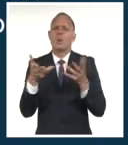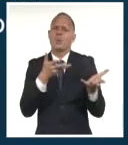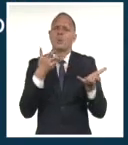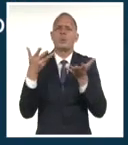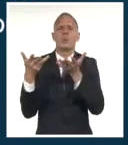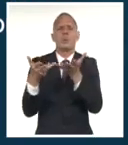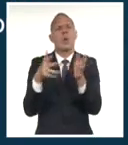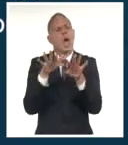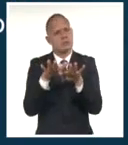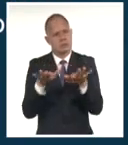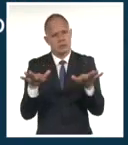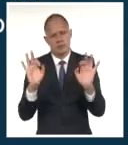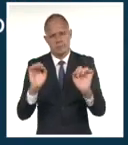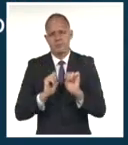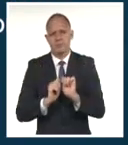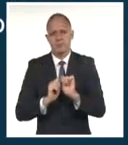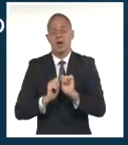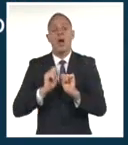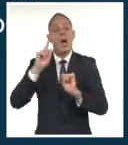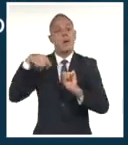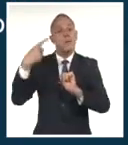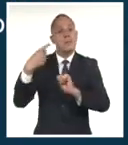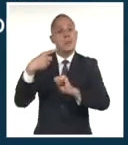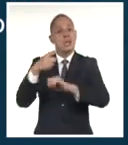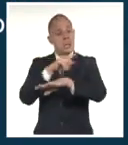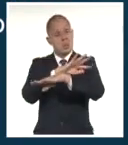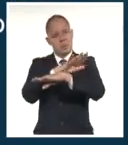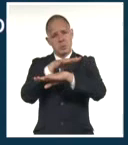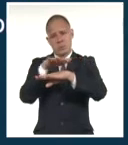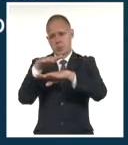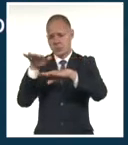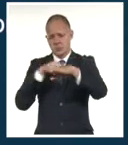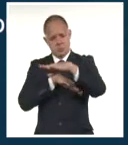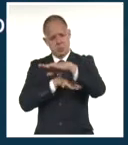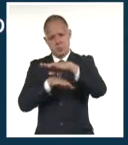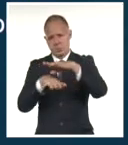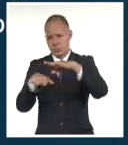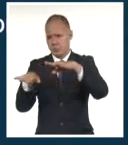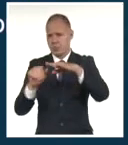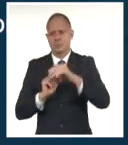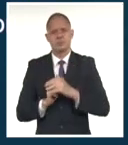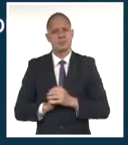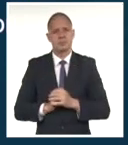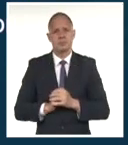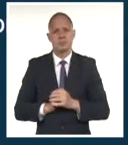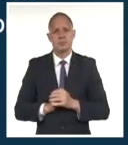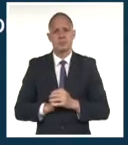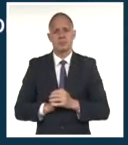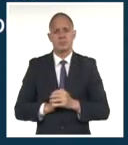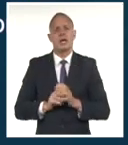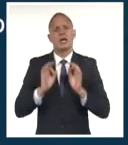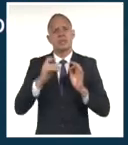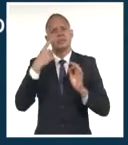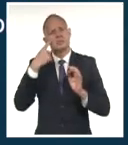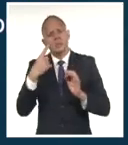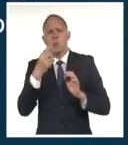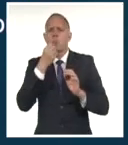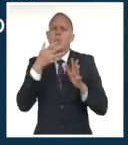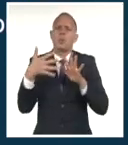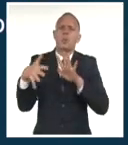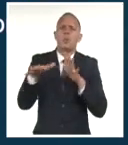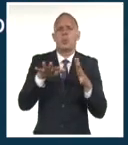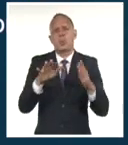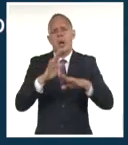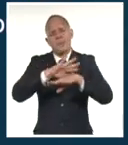el día, con poco oleaje en la costa sur del occidente del país y en la costa sur del oriente del país. También puede llegar a poco